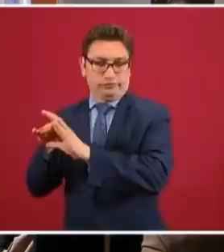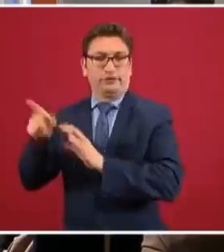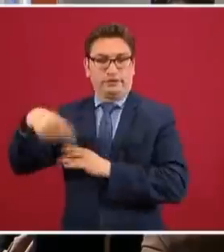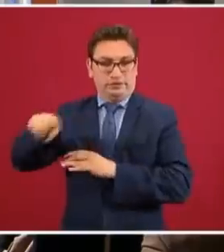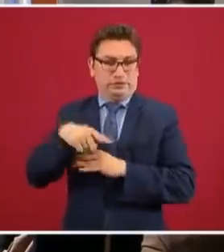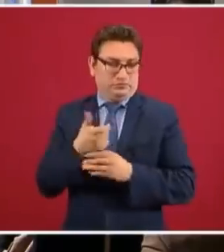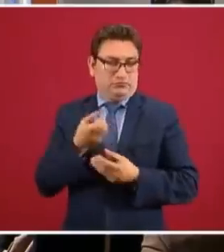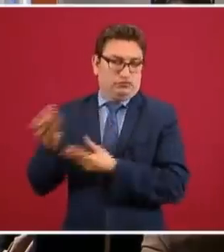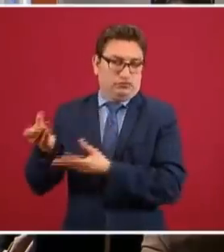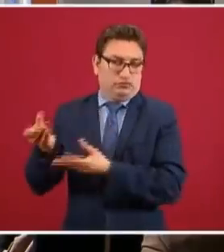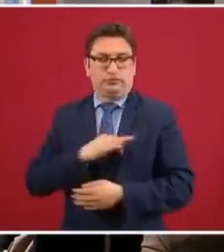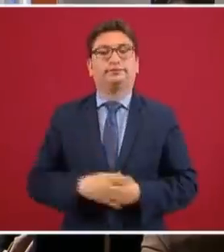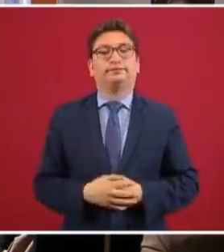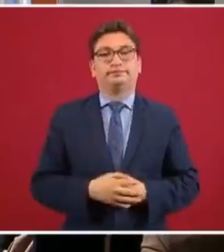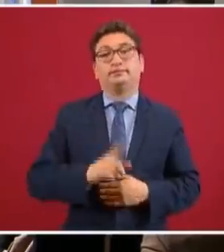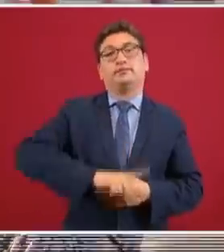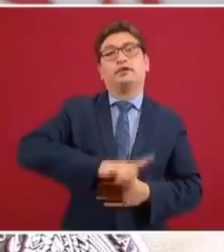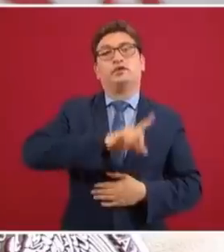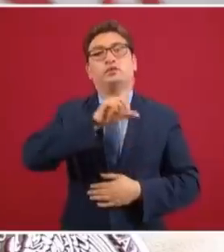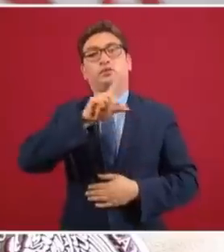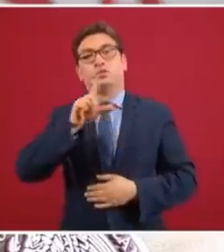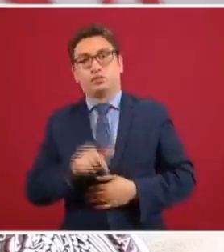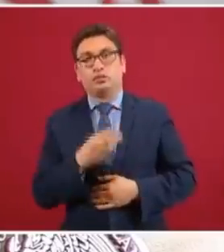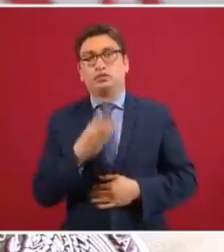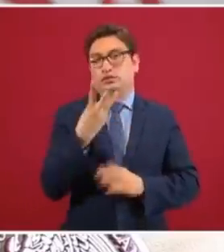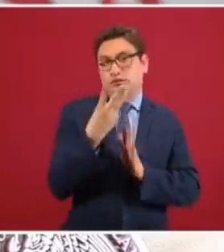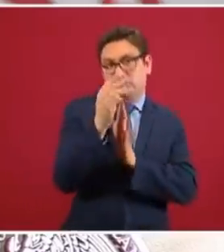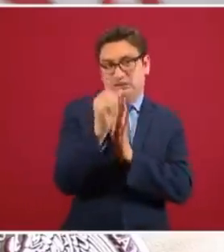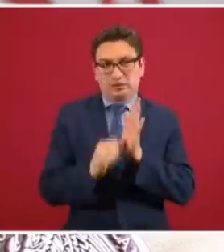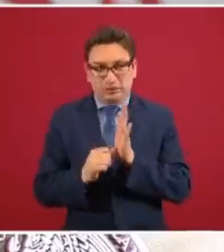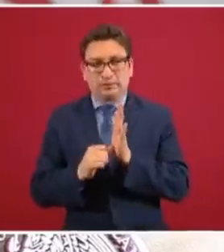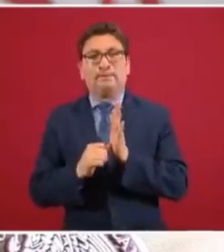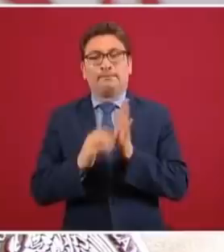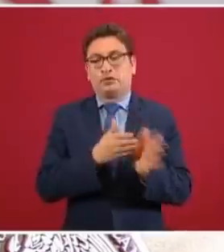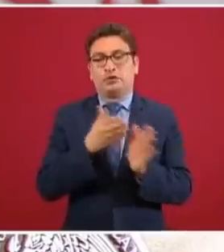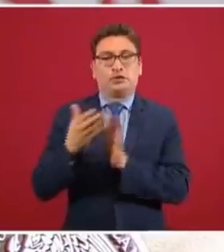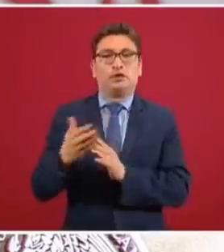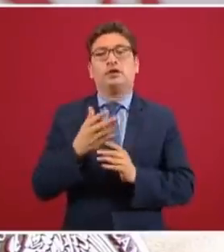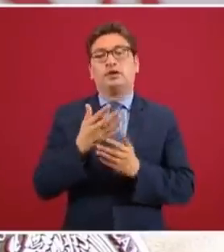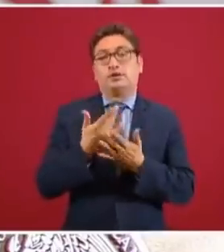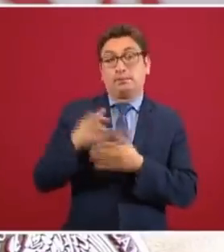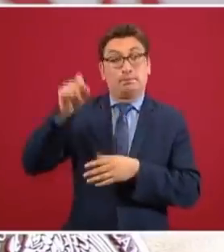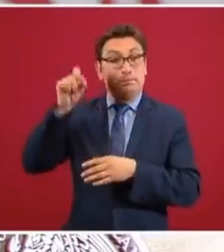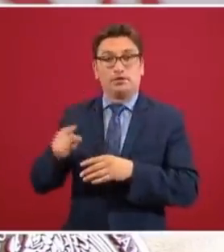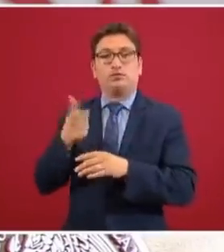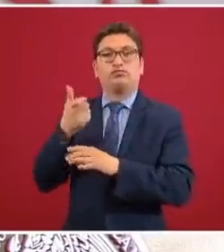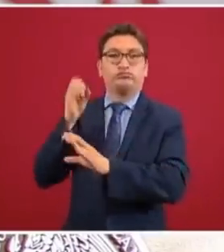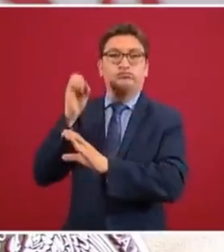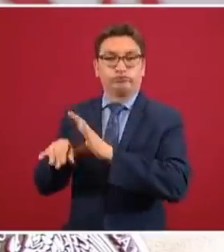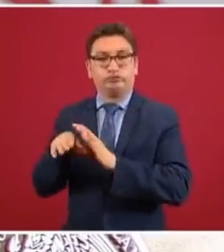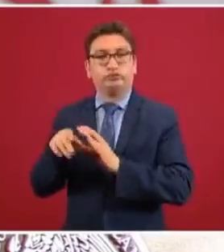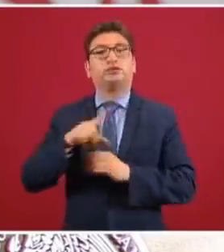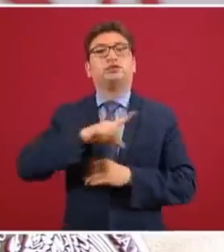recursos. Después, pasados los tres meses de gracia, en esa misma cuenta es en donde